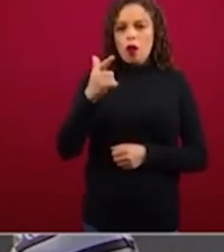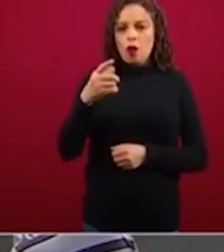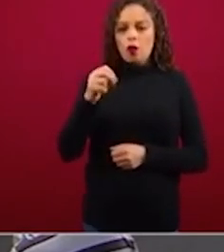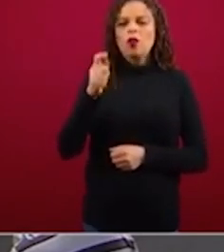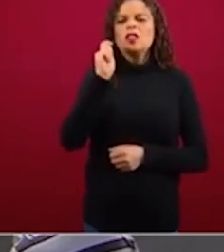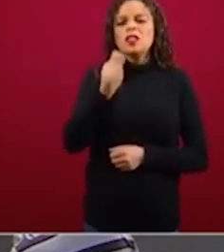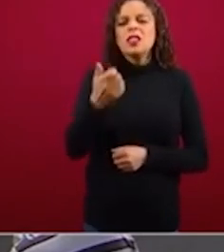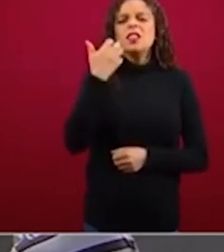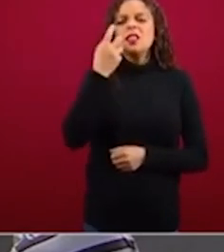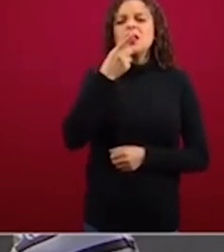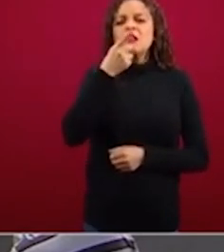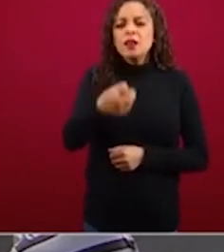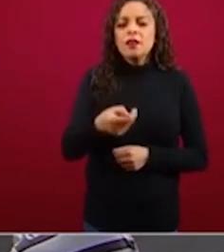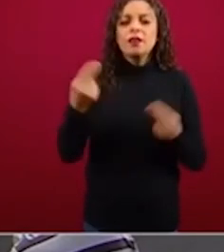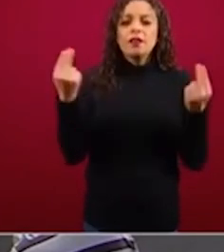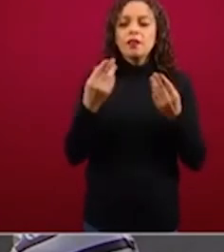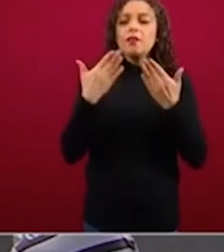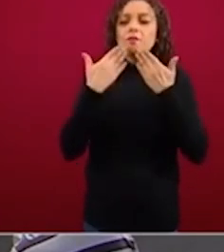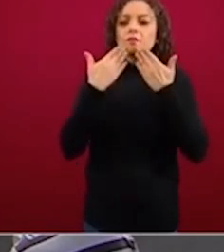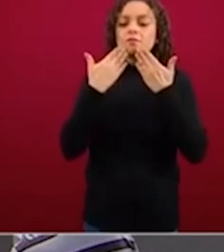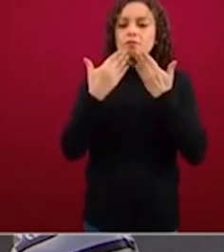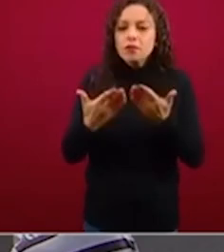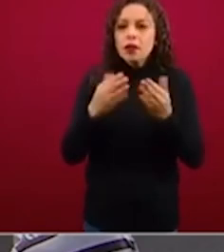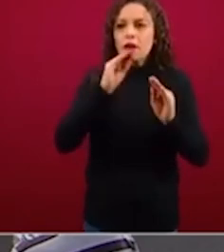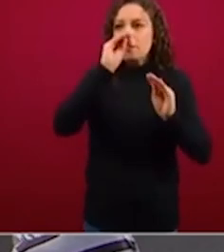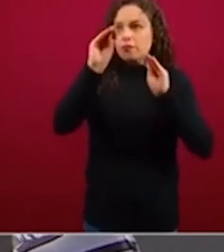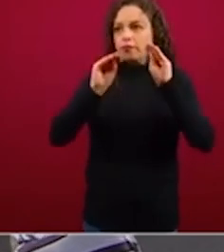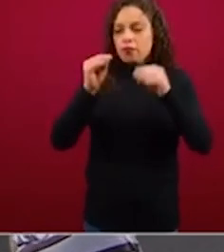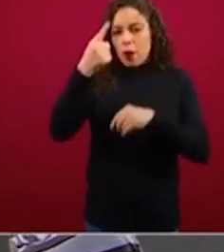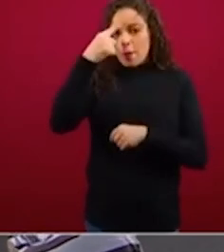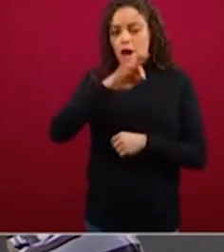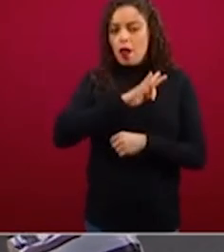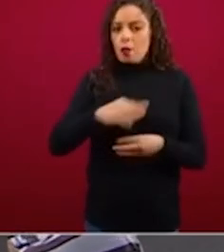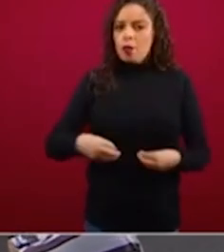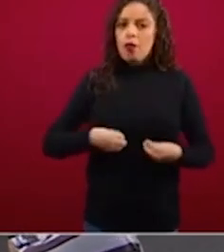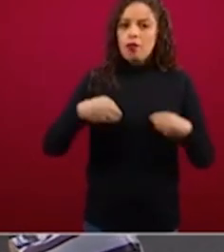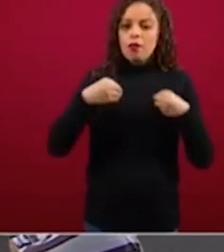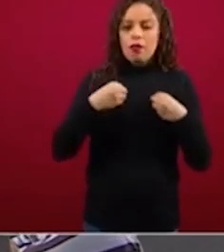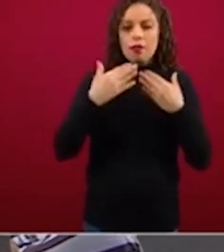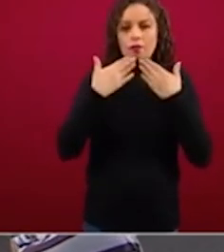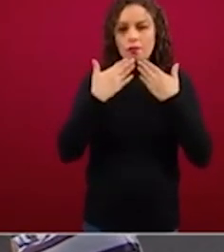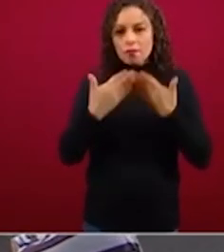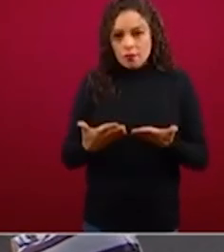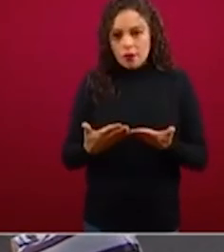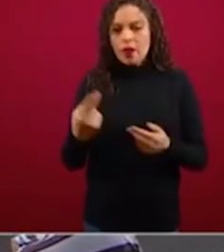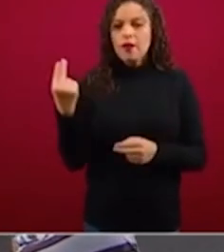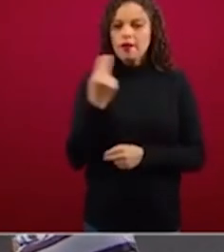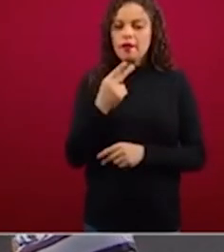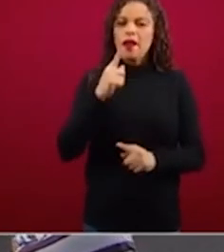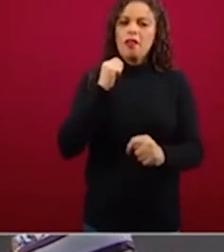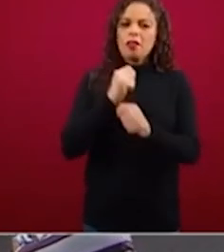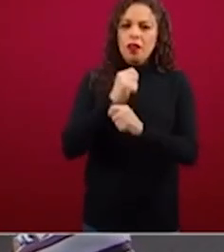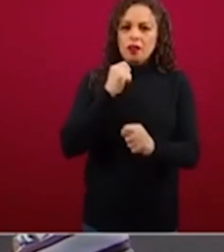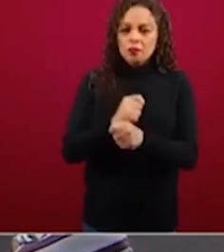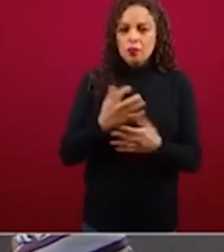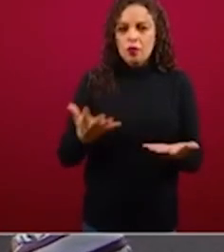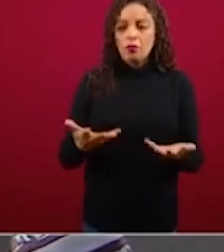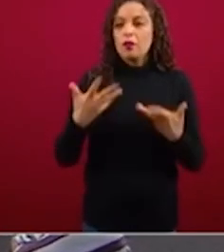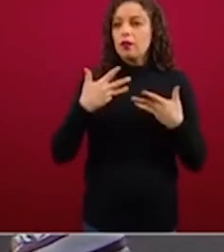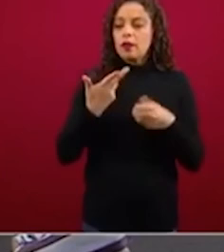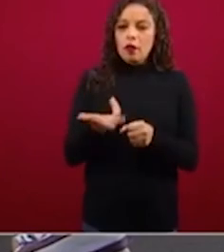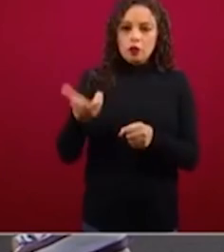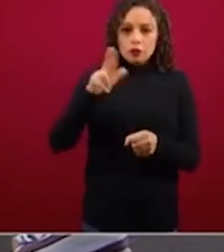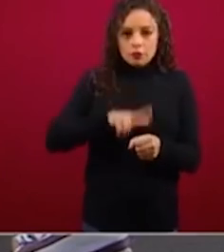tenga el equipamiento urbano adecuado. ¿Qué significa eso? Que las familias tengan acceso a transporte público, hospitales,